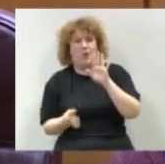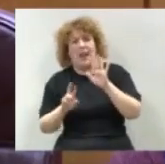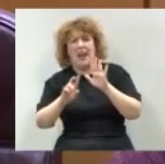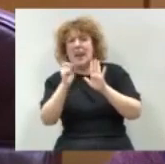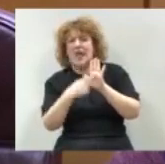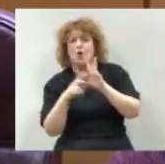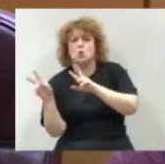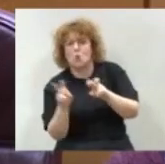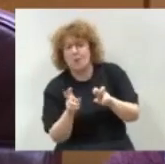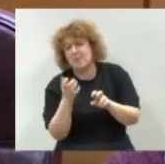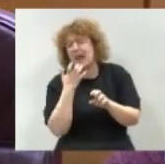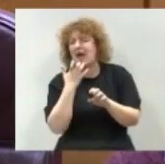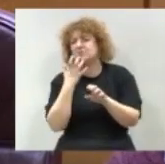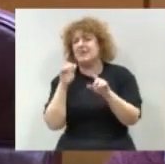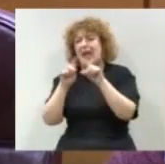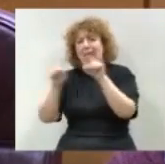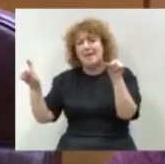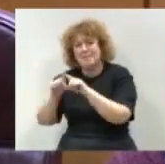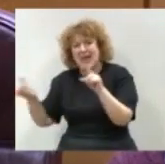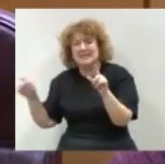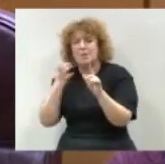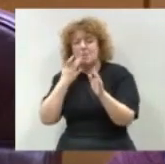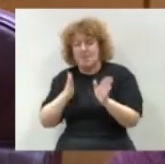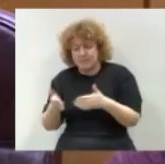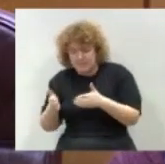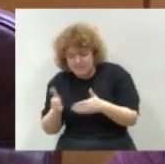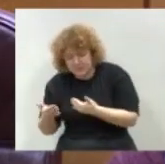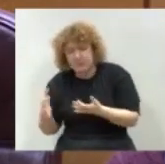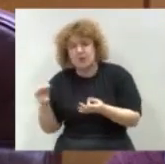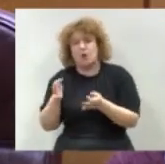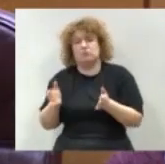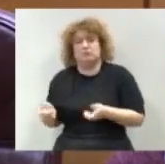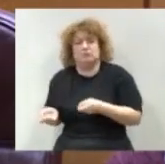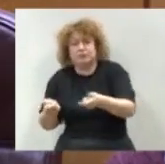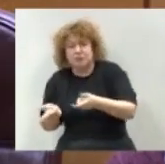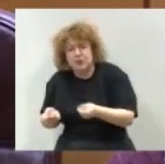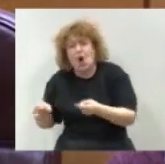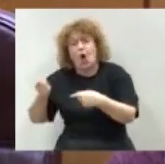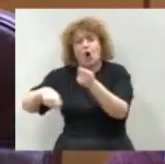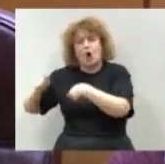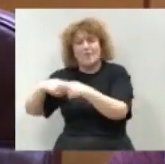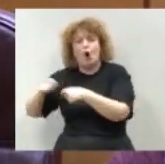de las empacadoras, de las comerciales o comercializadoras y también de los transportes. Muchas gracias.